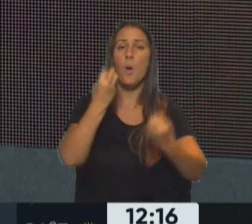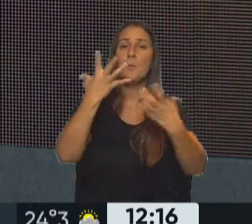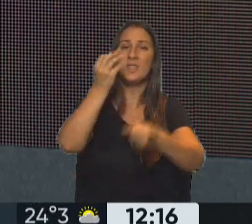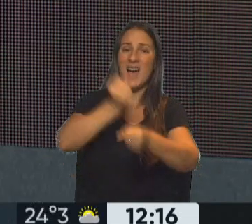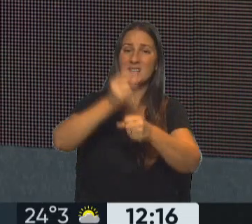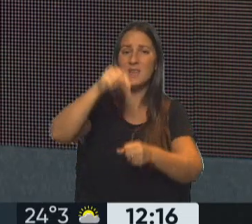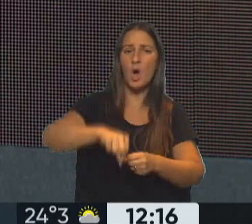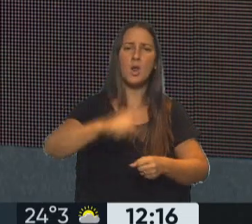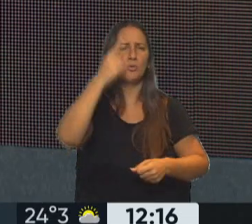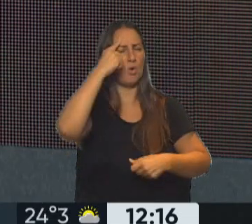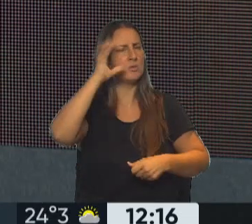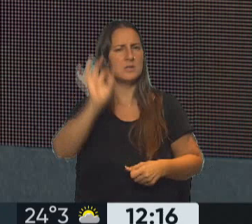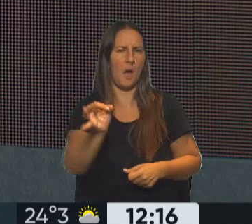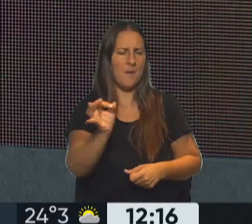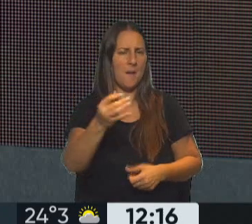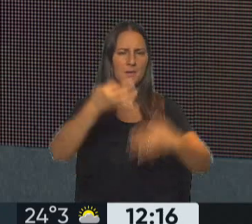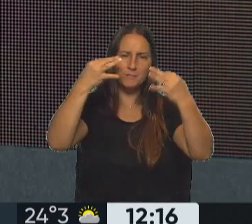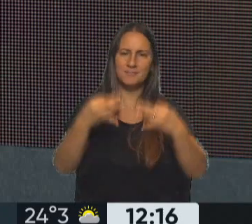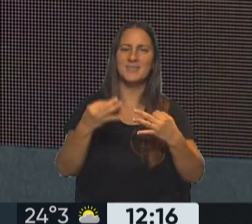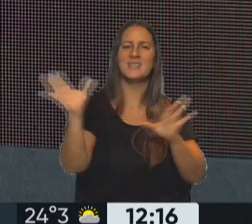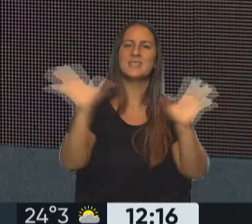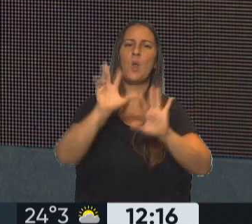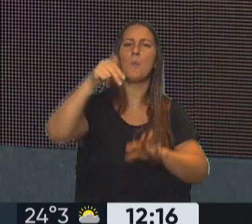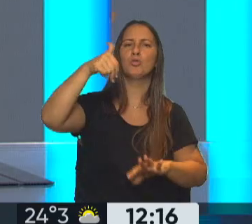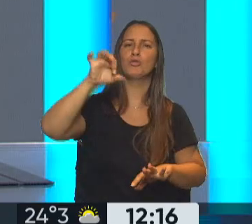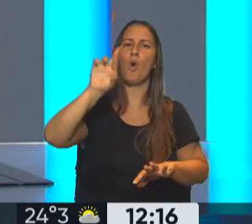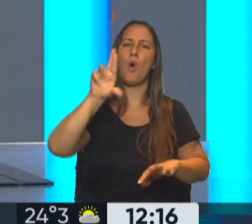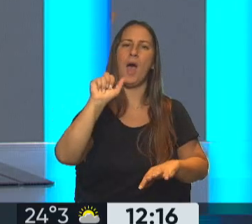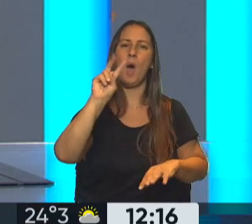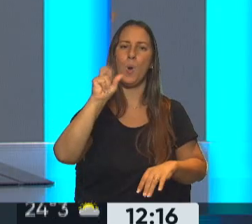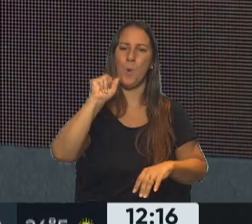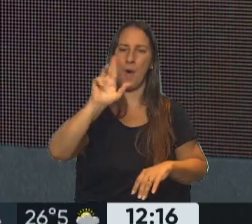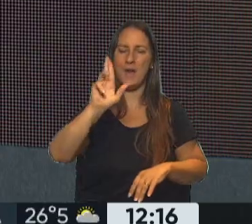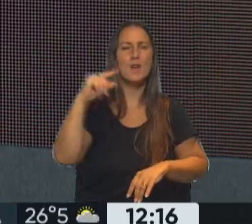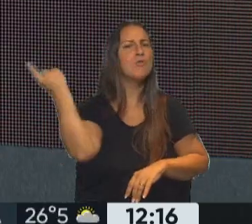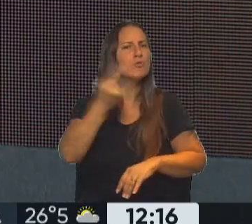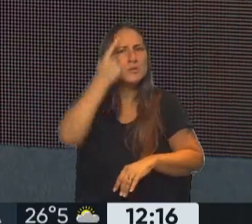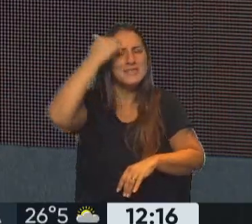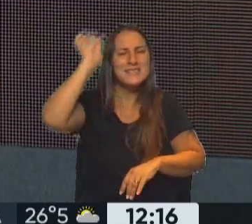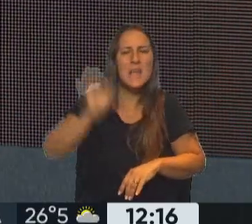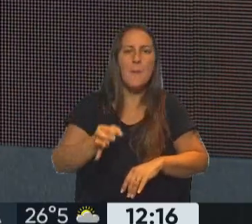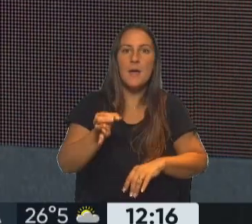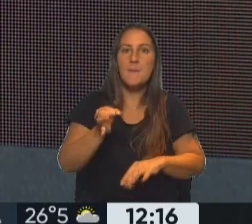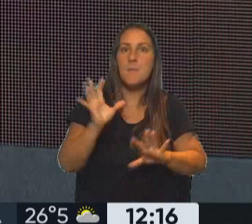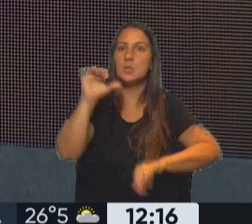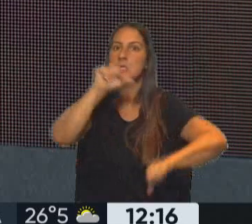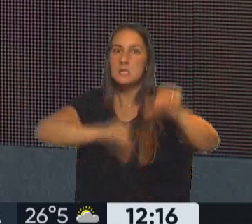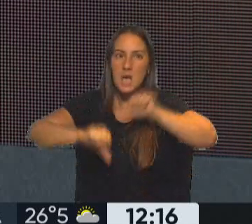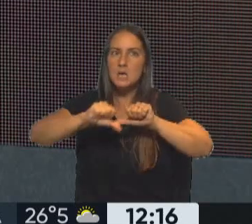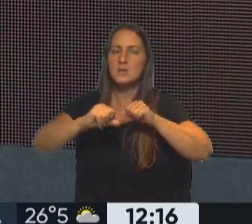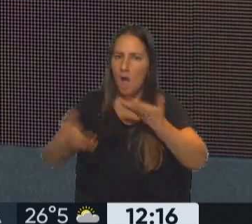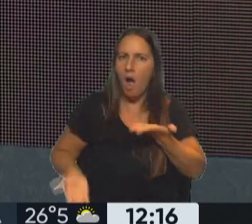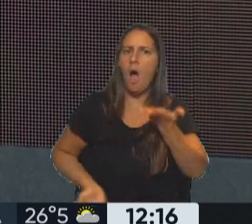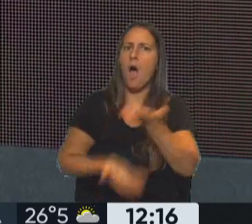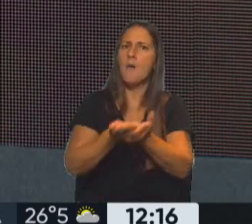todos estábamos convencidos. Vamos a saludar a Nora Bar. ¿Cómo estás, Nora? Muy bien, ¿cómo estás, Vero? Estábamos convencidos y hasta la ciencia avalaba